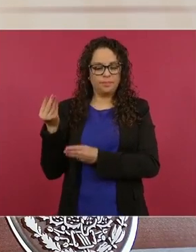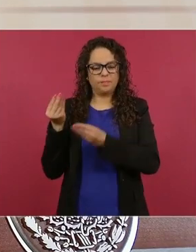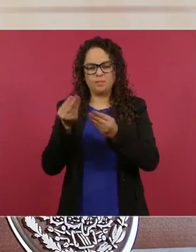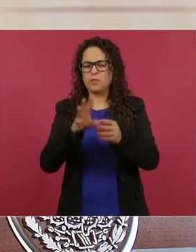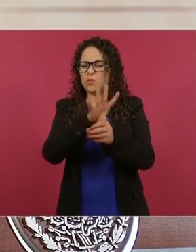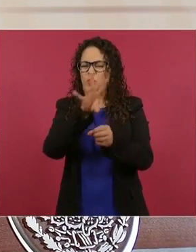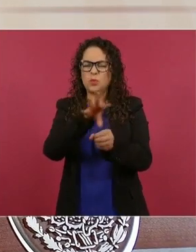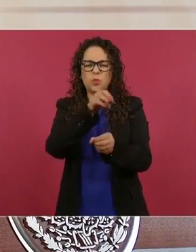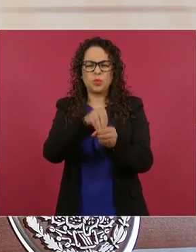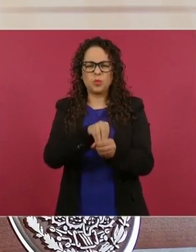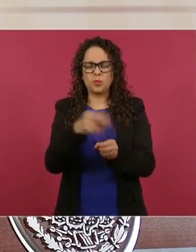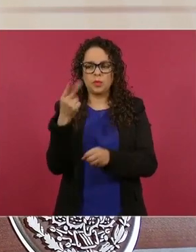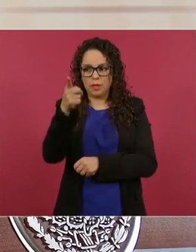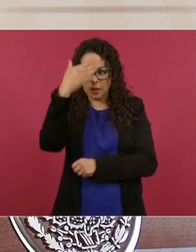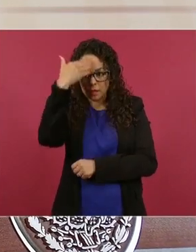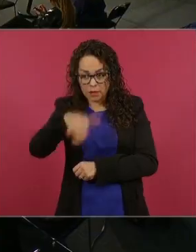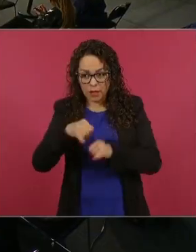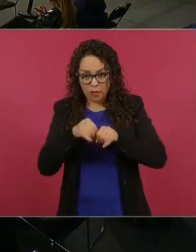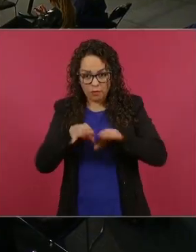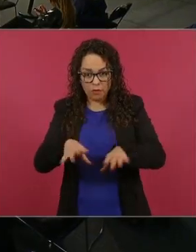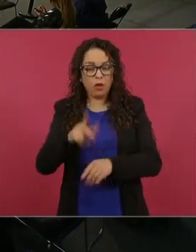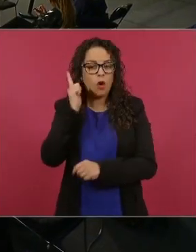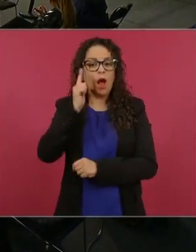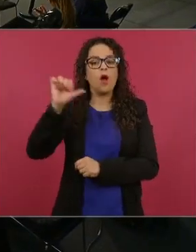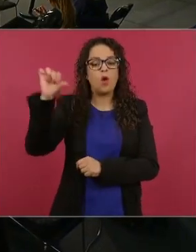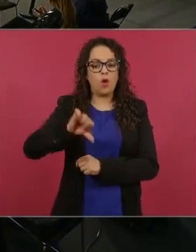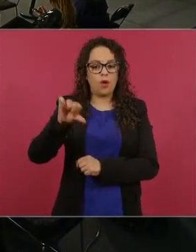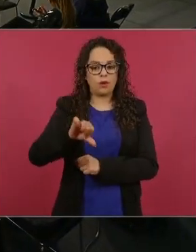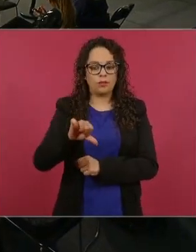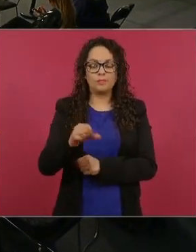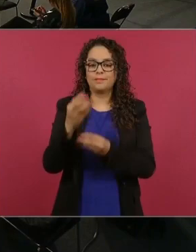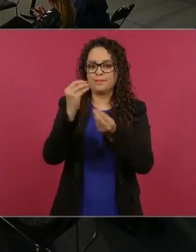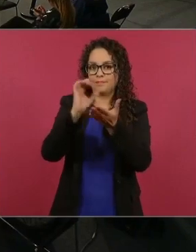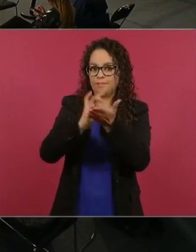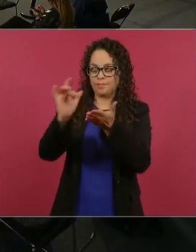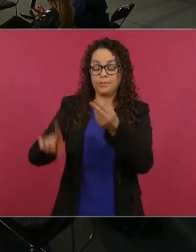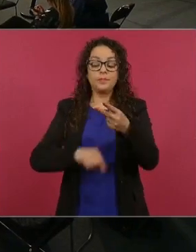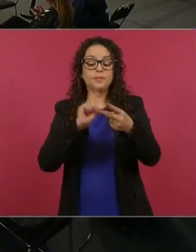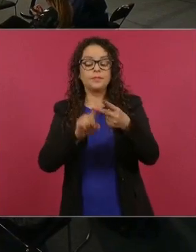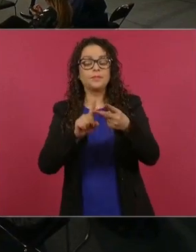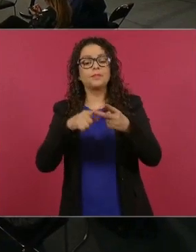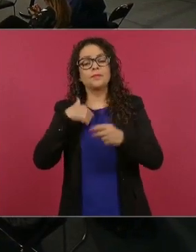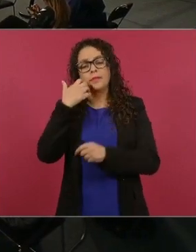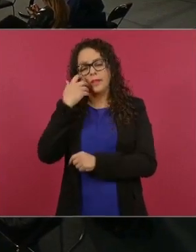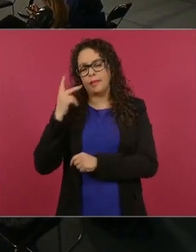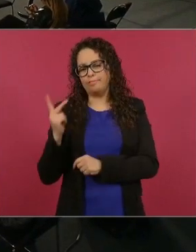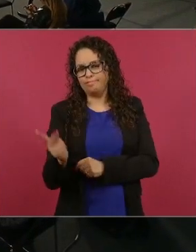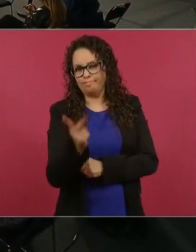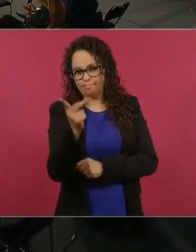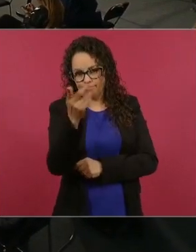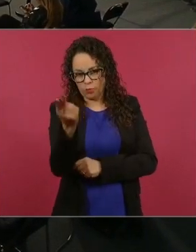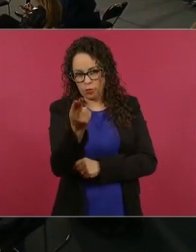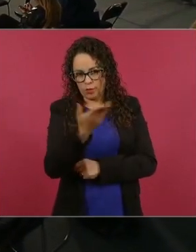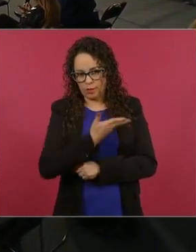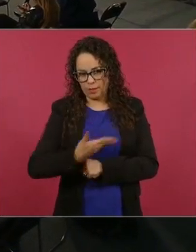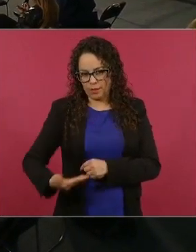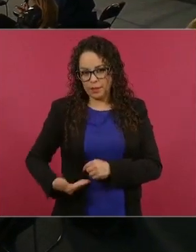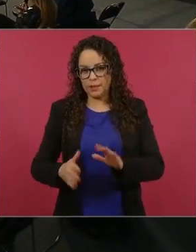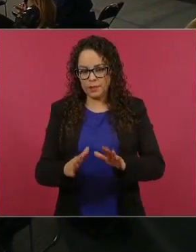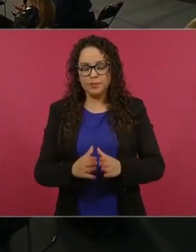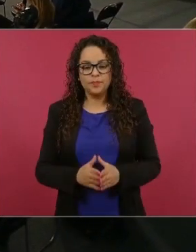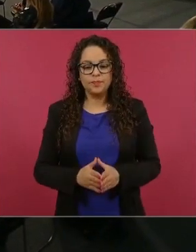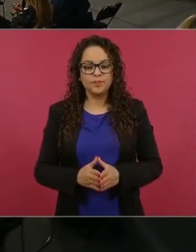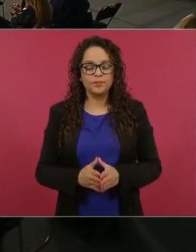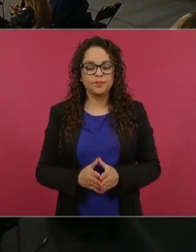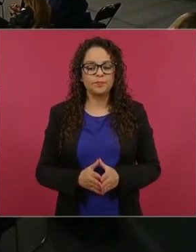la información del día de hoy. Muchísimas gracias. En una segunda pregunta, señor presidente, estamos llevando